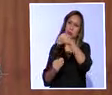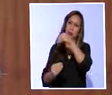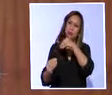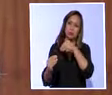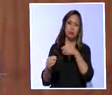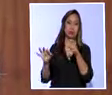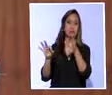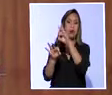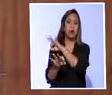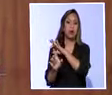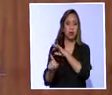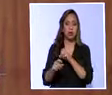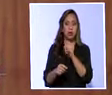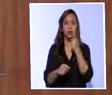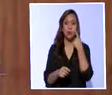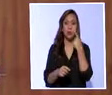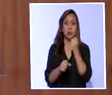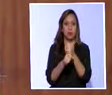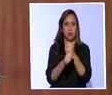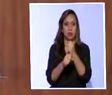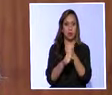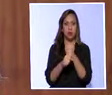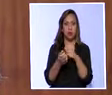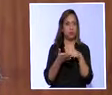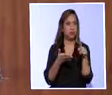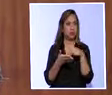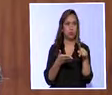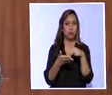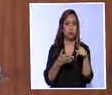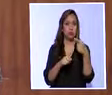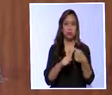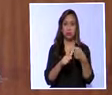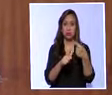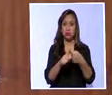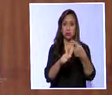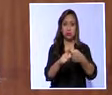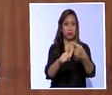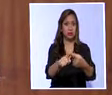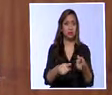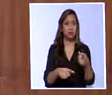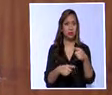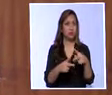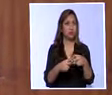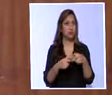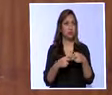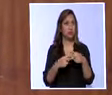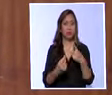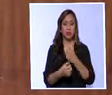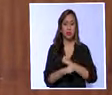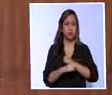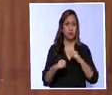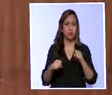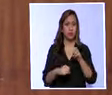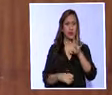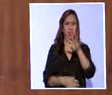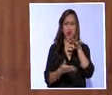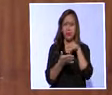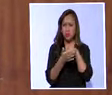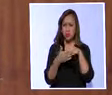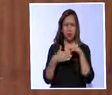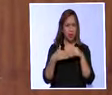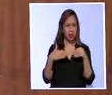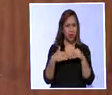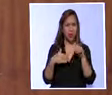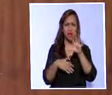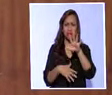trabajaba, pero lo poco no se podía cubrir esas mensualidades que ellos nos pedían, era imposible de 4 mil dólares, de